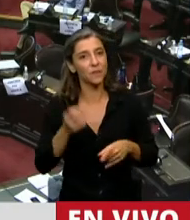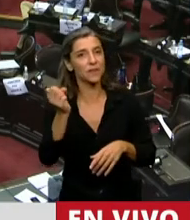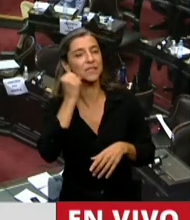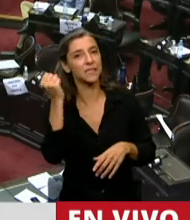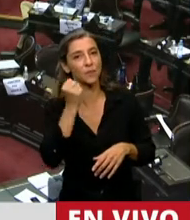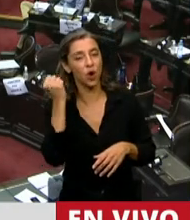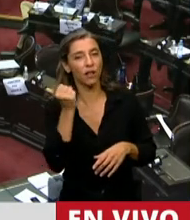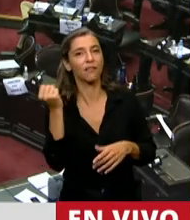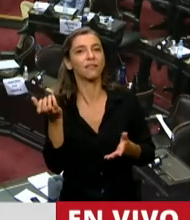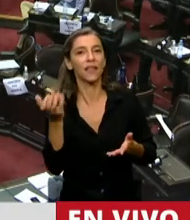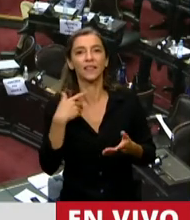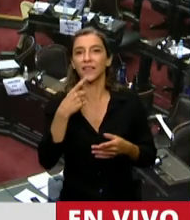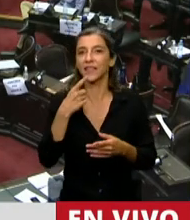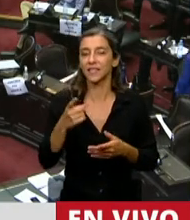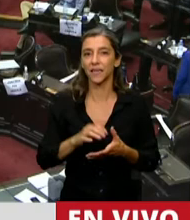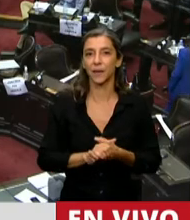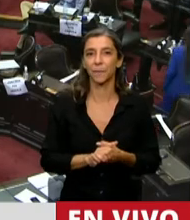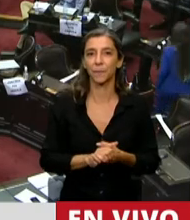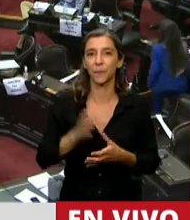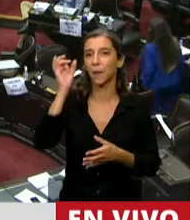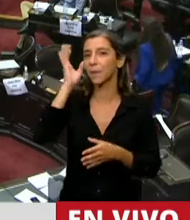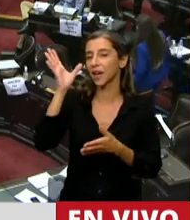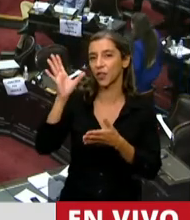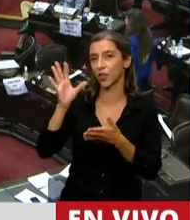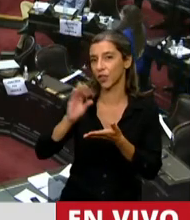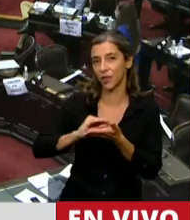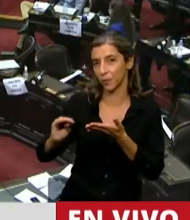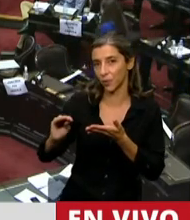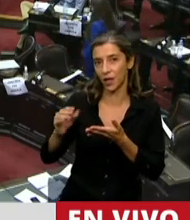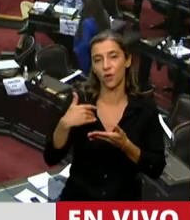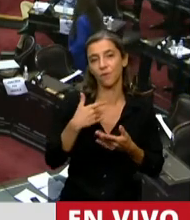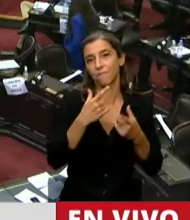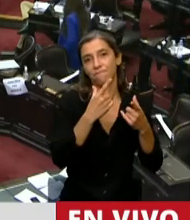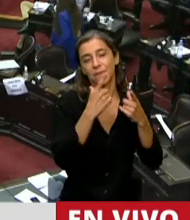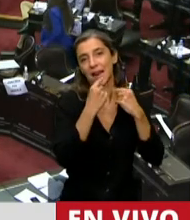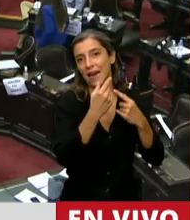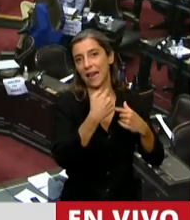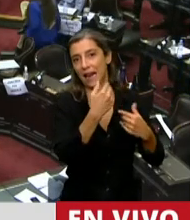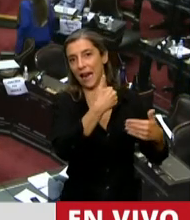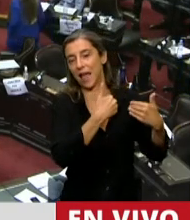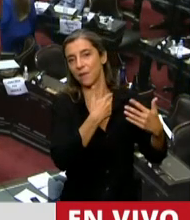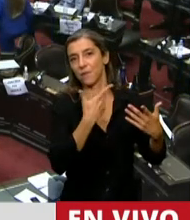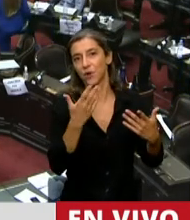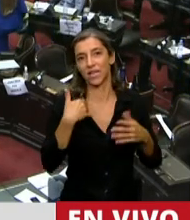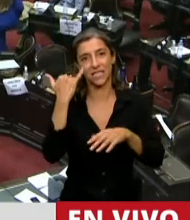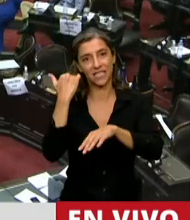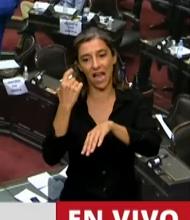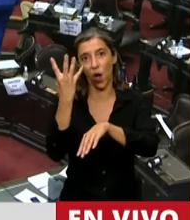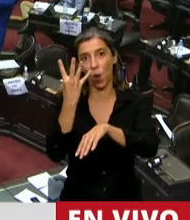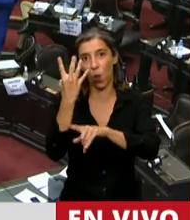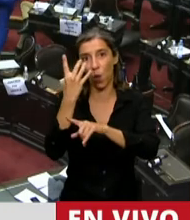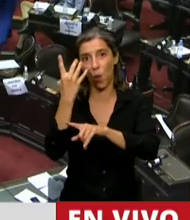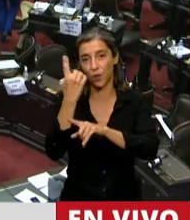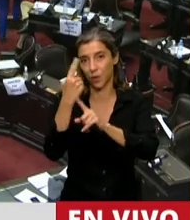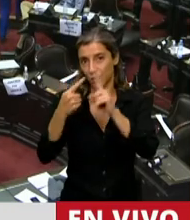importante. Diputado, si me permite una breve interrupción, porque me están reclamando que lo dejé pasar 4 minutos y medio,